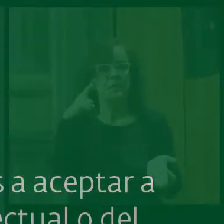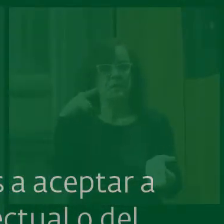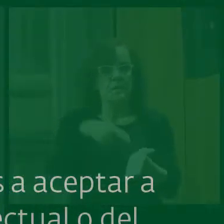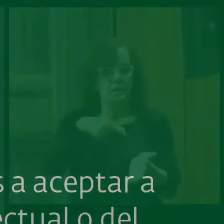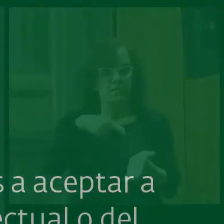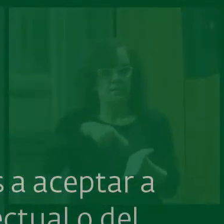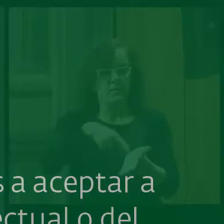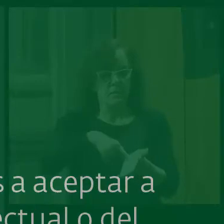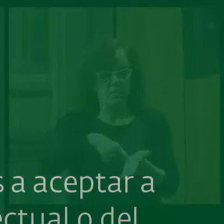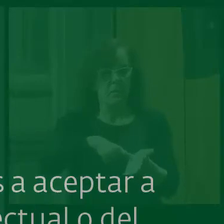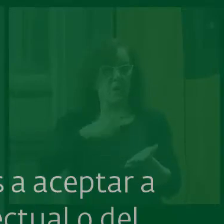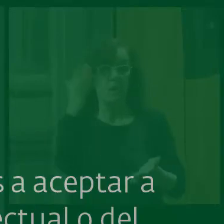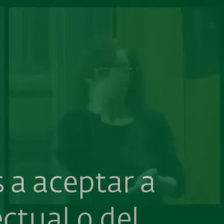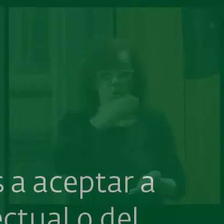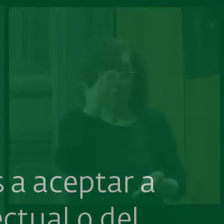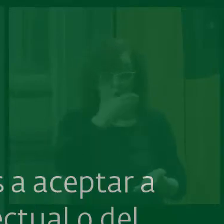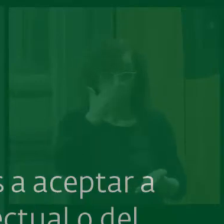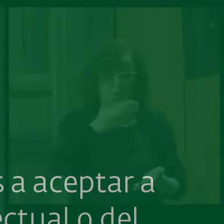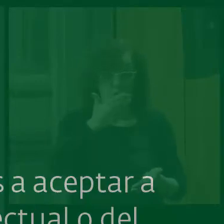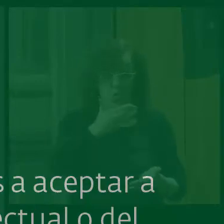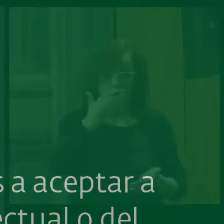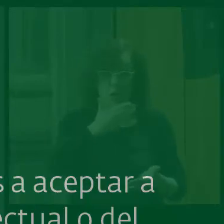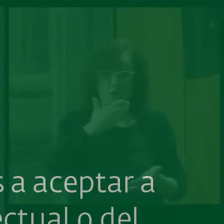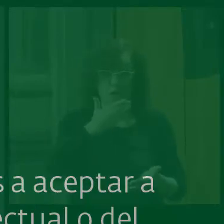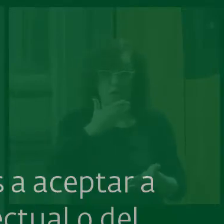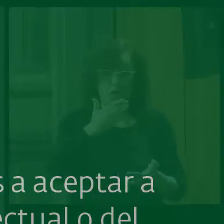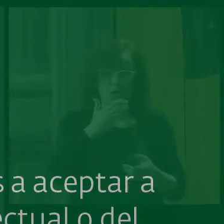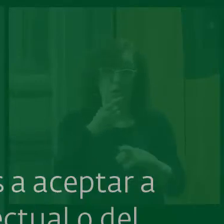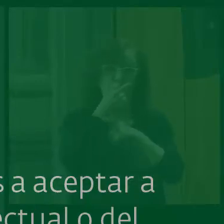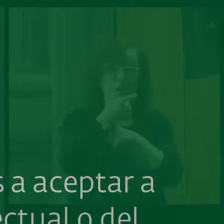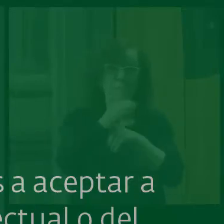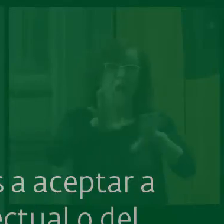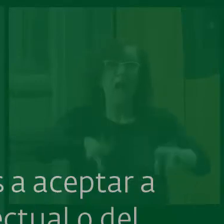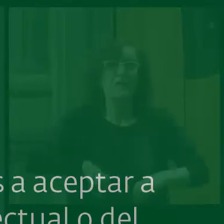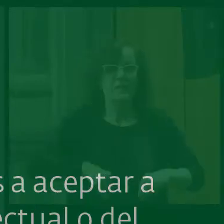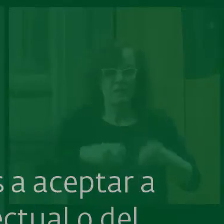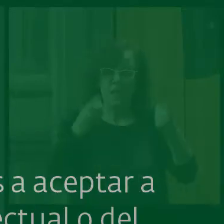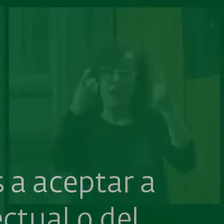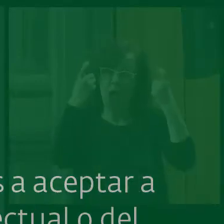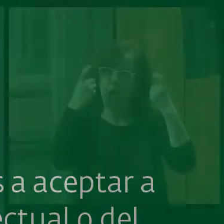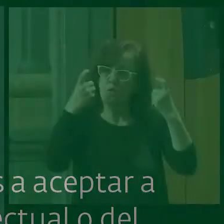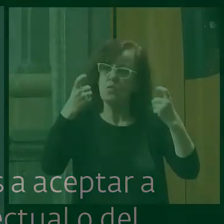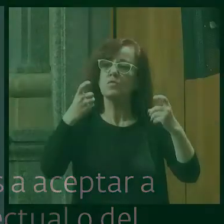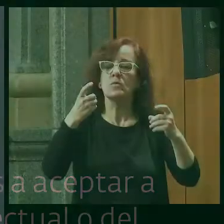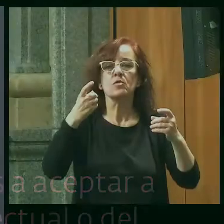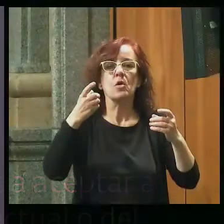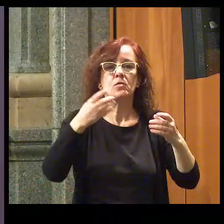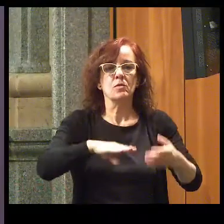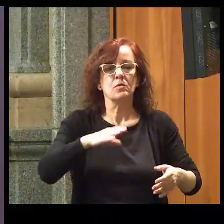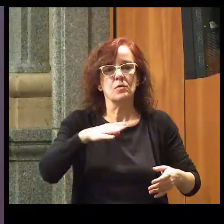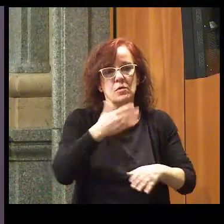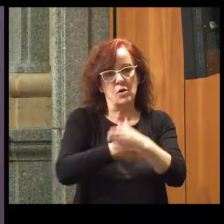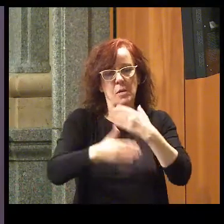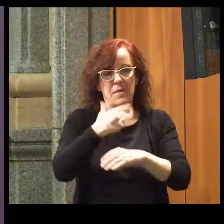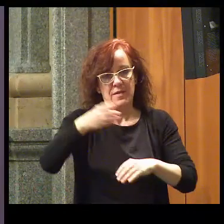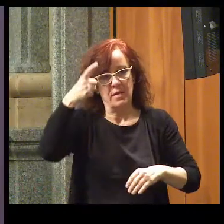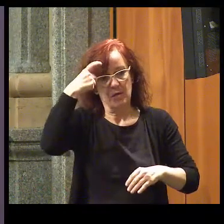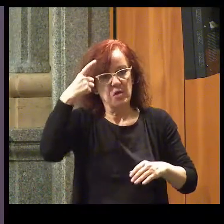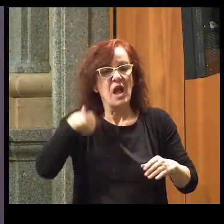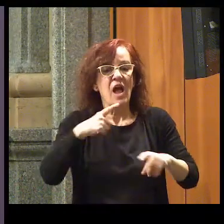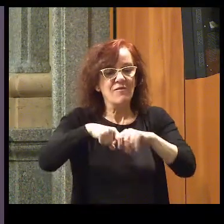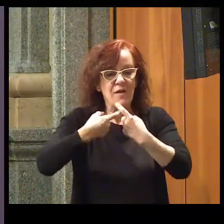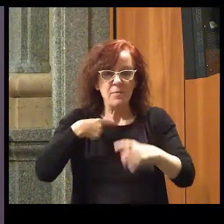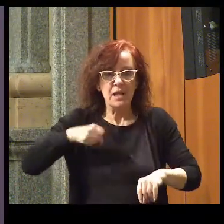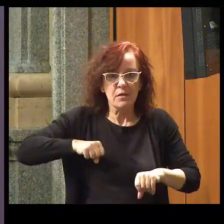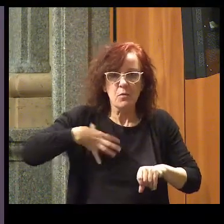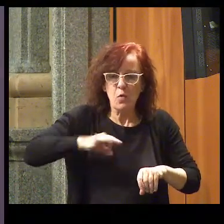Reivindicamos que las escuelas estén obligadas a aceptar alumnos con discapacidad intelectual. Las familias deben poder llevar a la